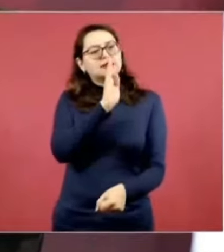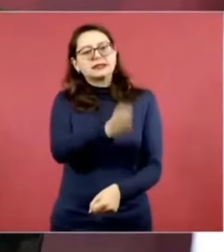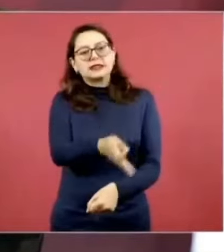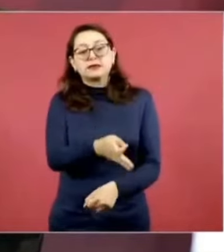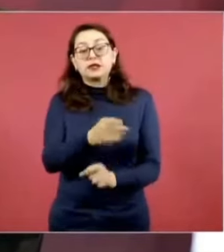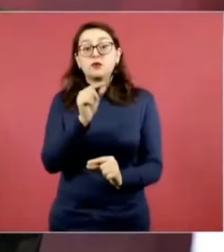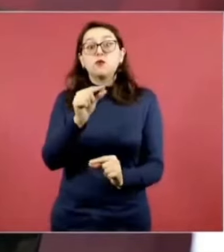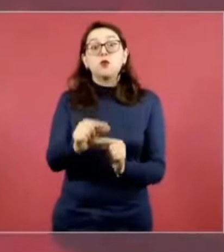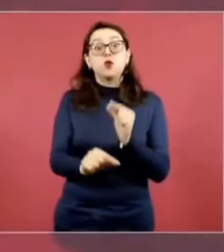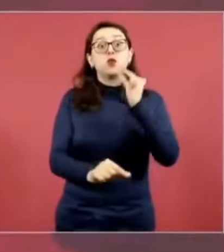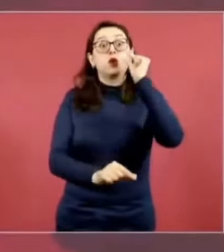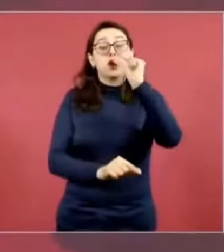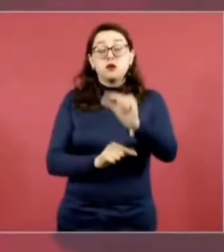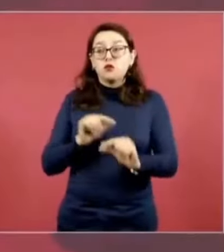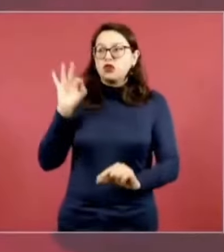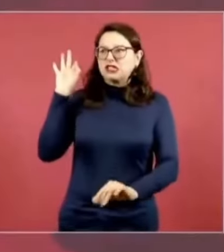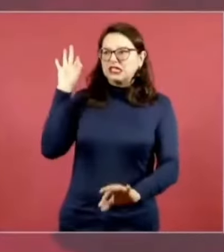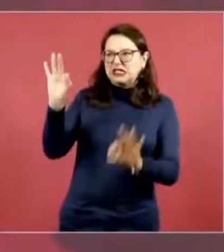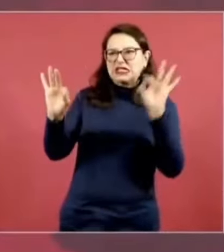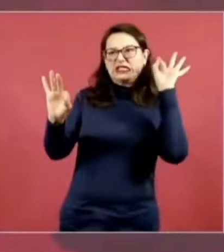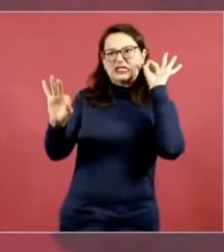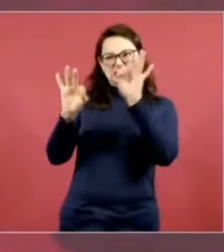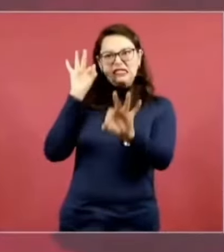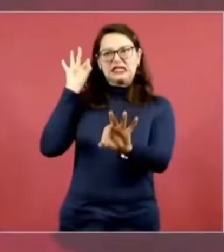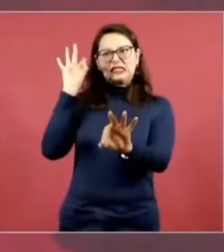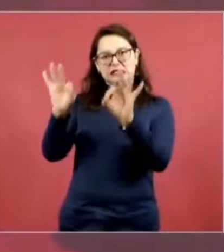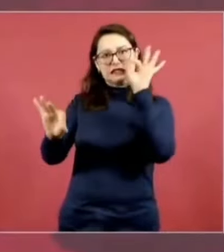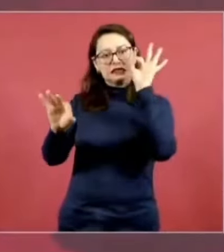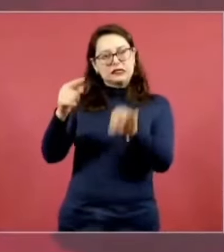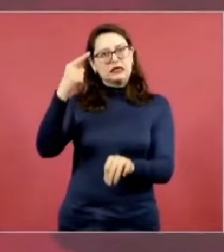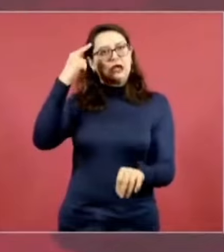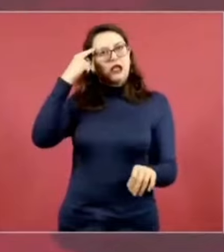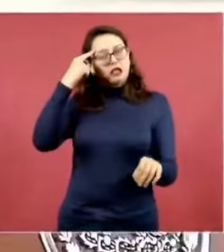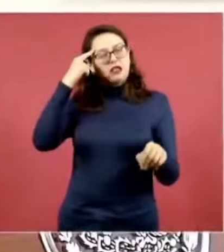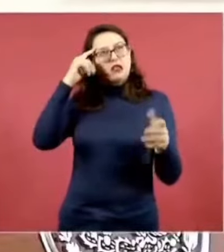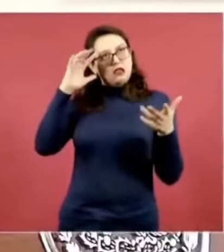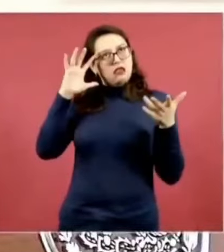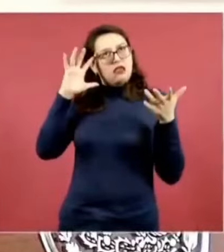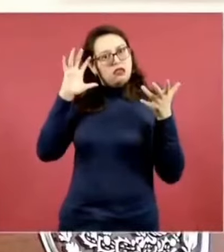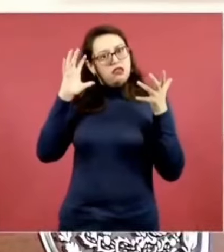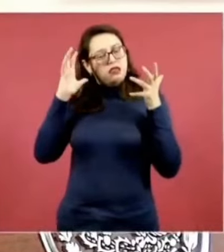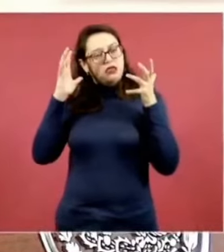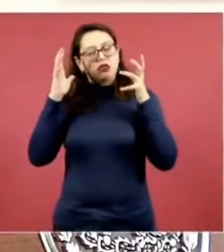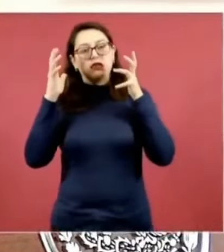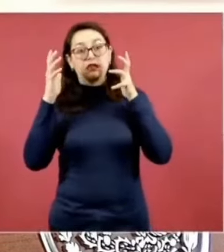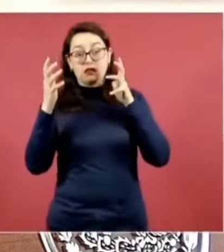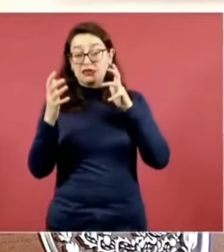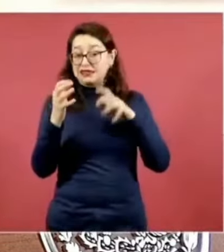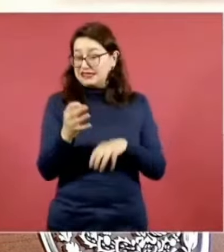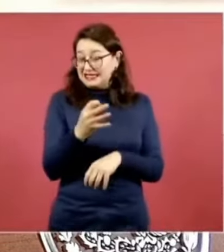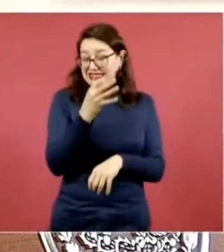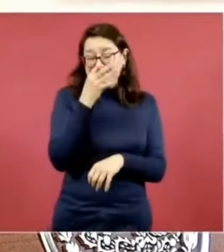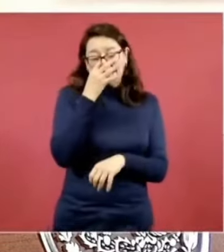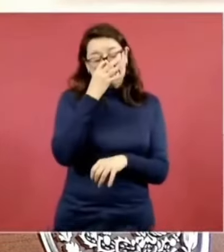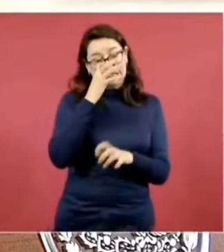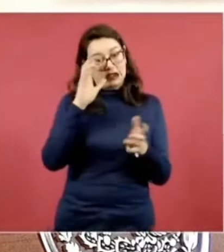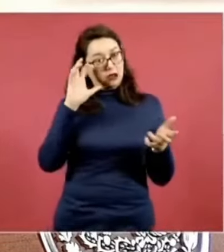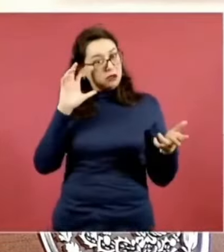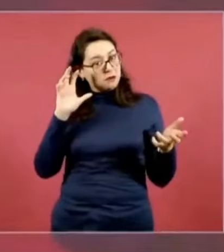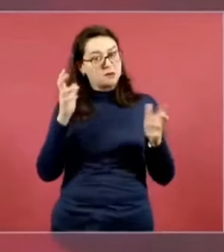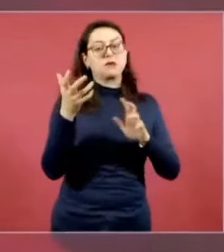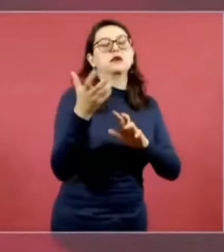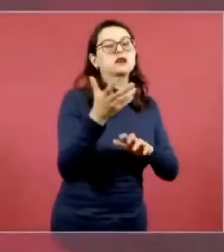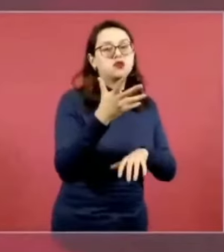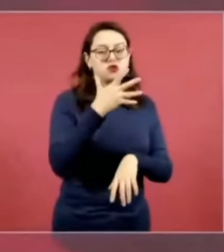esas son cosas importantísimas para el